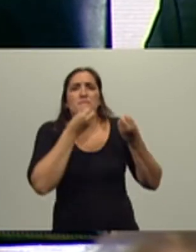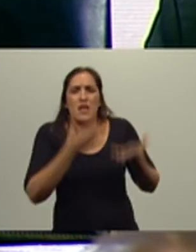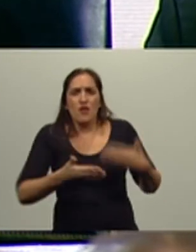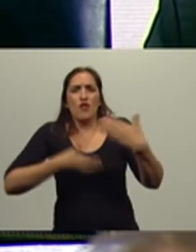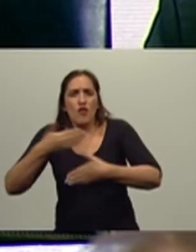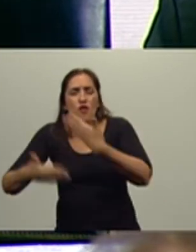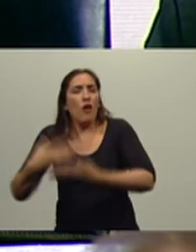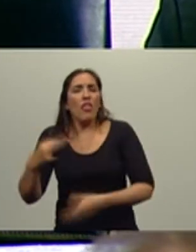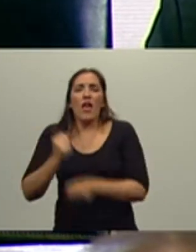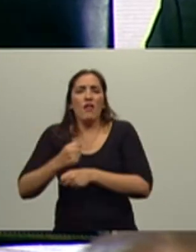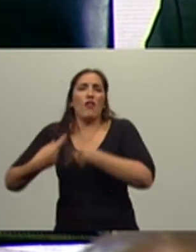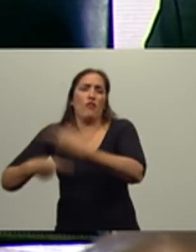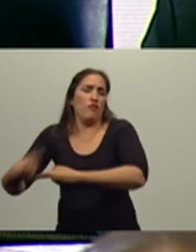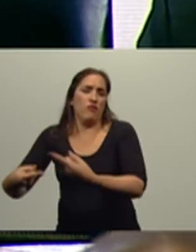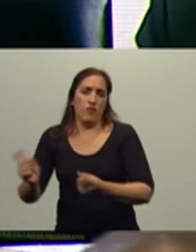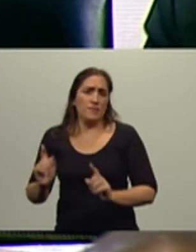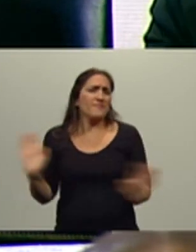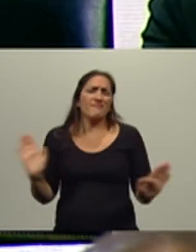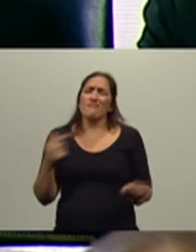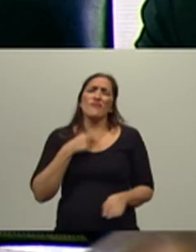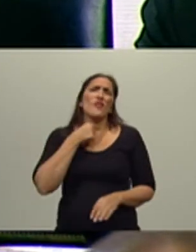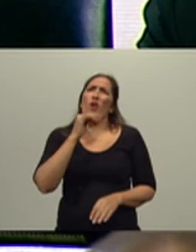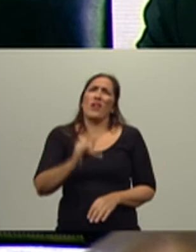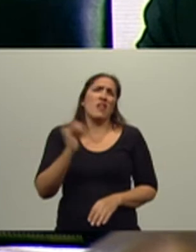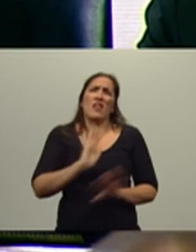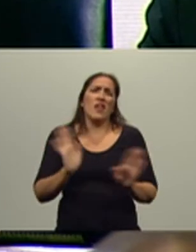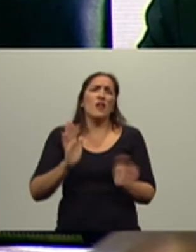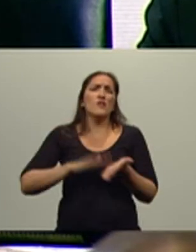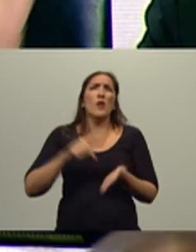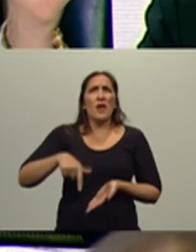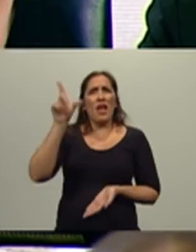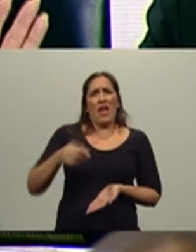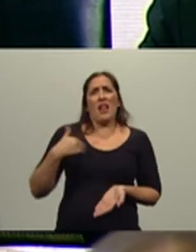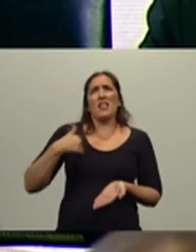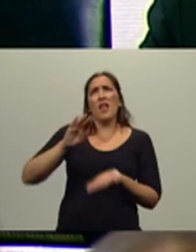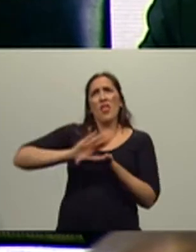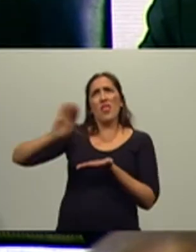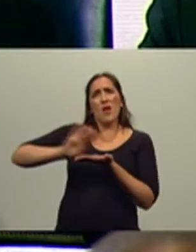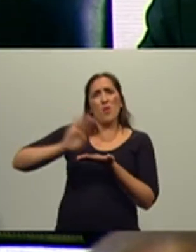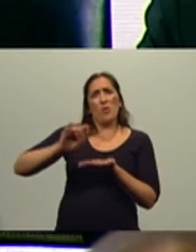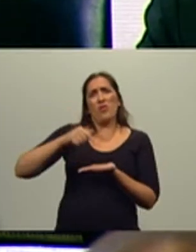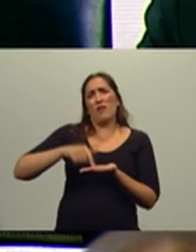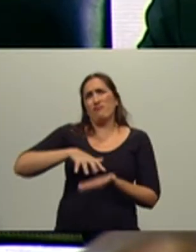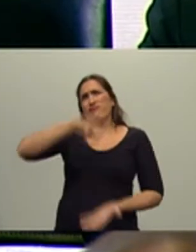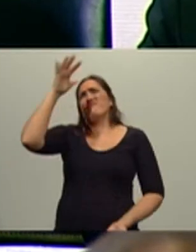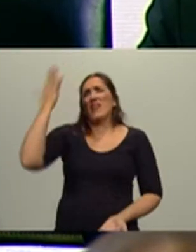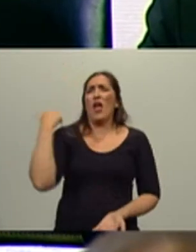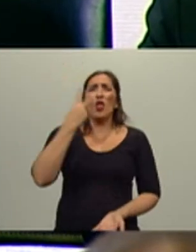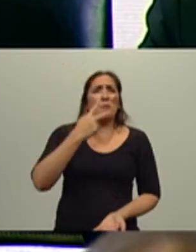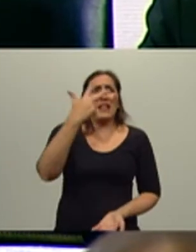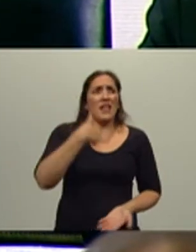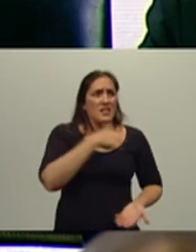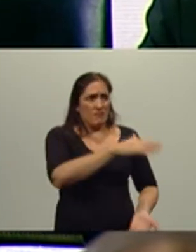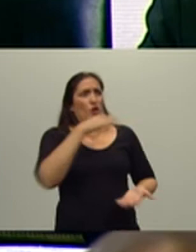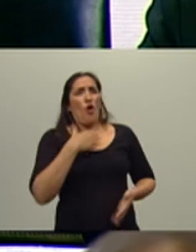seguir haciéndolo. Ni les quiero hablar del desendeudamiento del país que recibimos del año 2003, porque esa sería otra historia que estaría